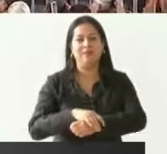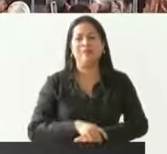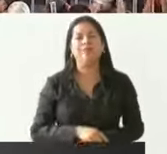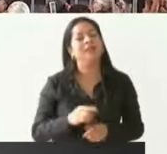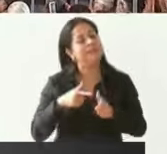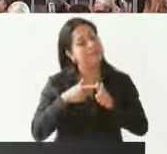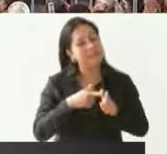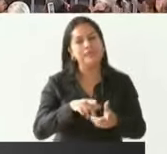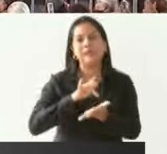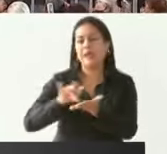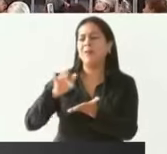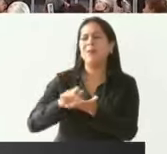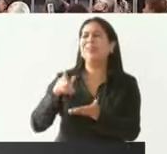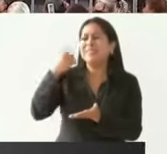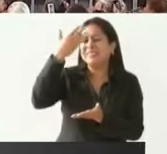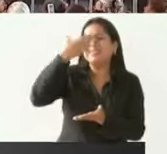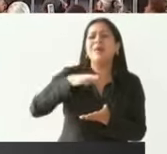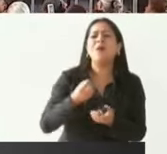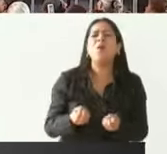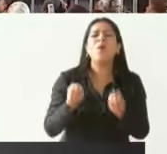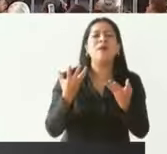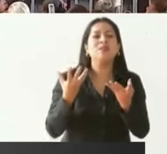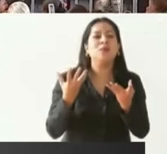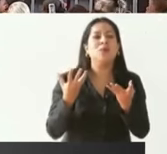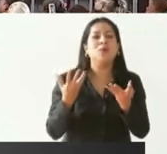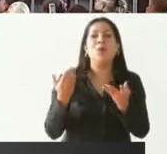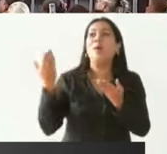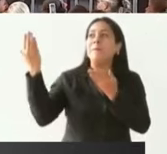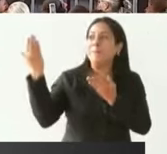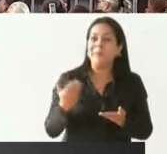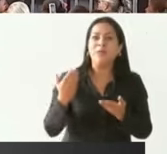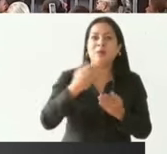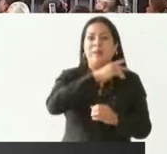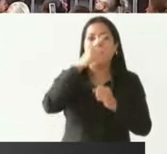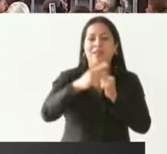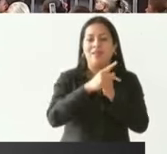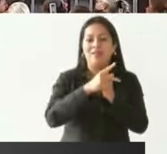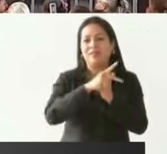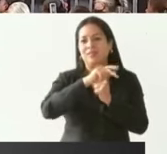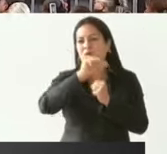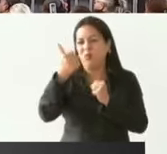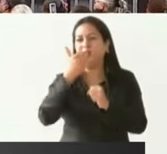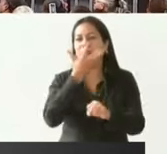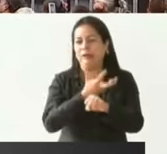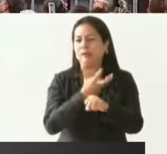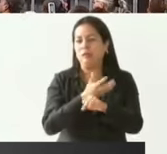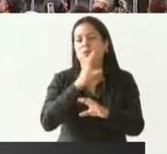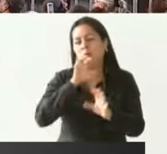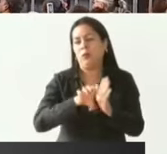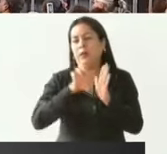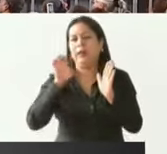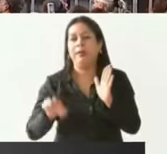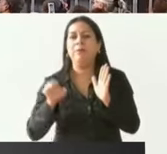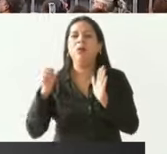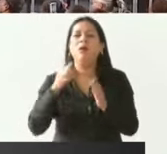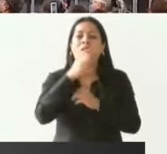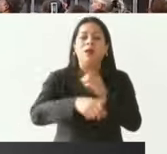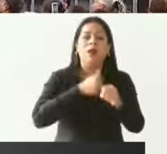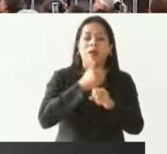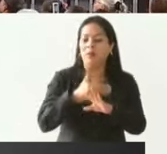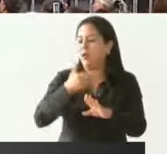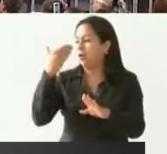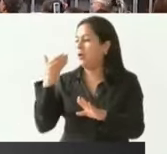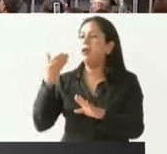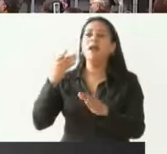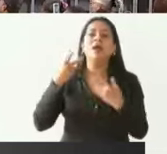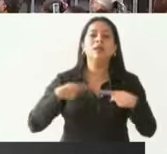¿Saben cuánto ingresó por remesas el año pasado lo que enviaron nuestros